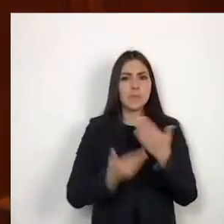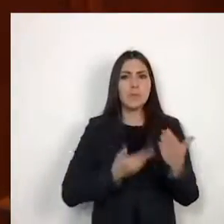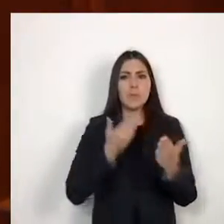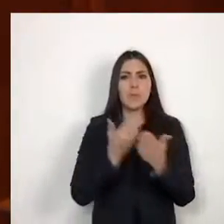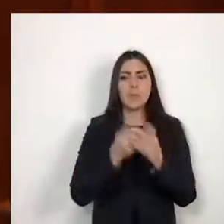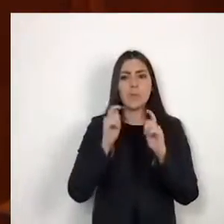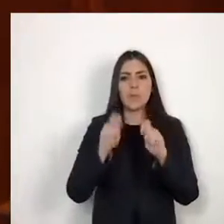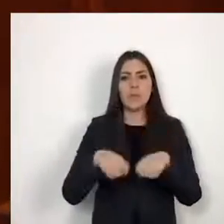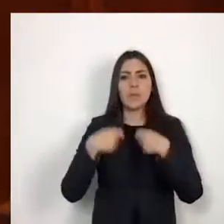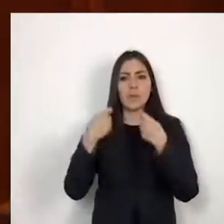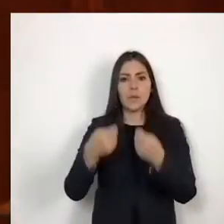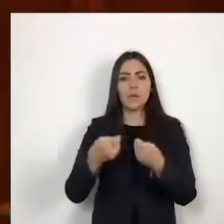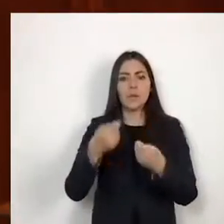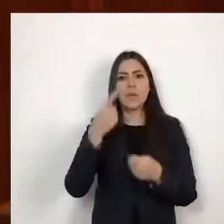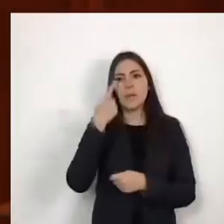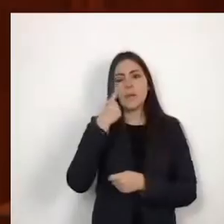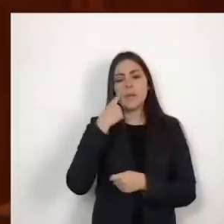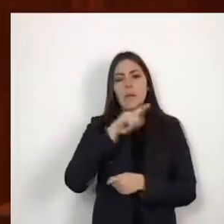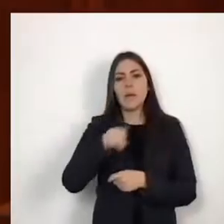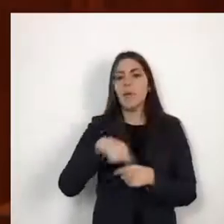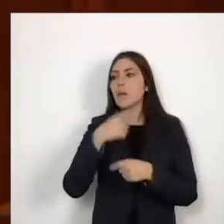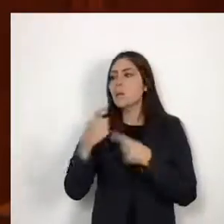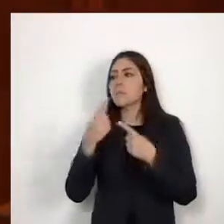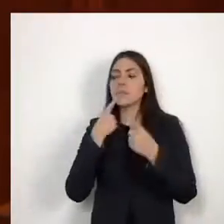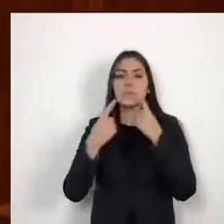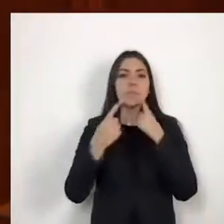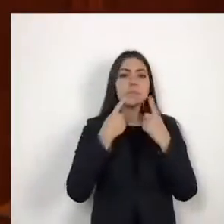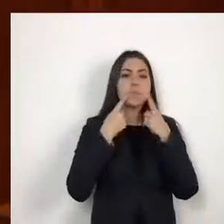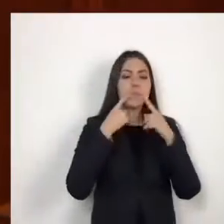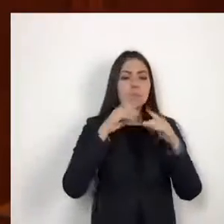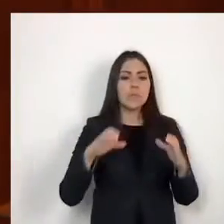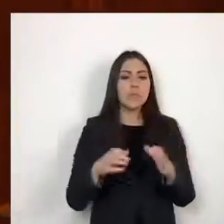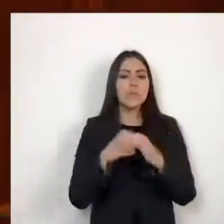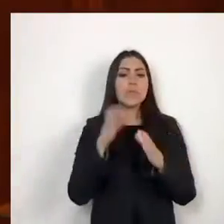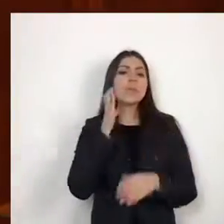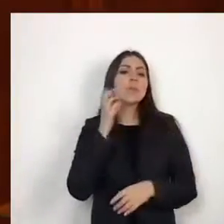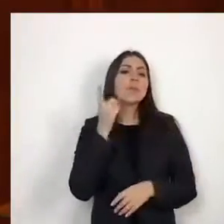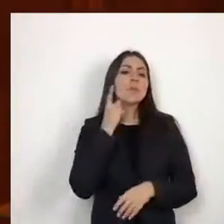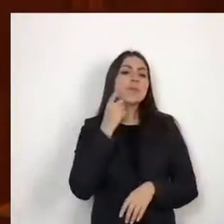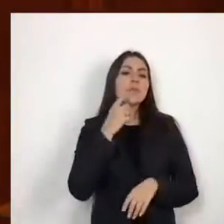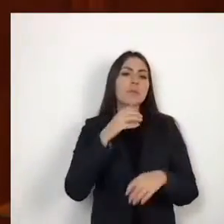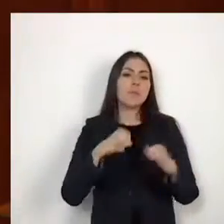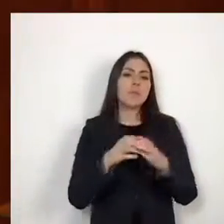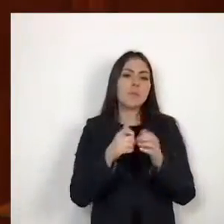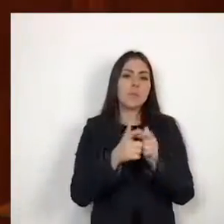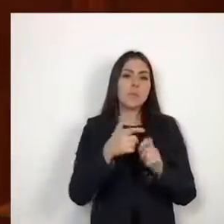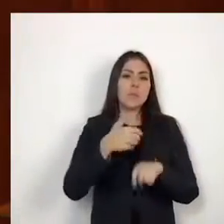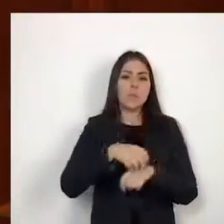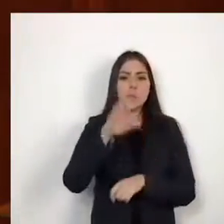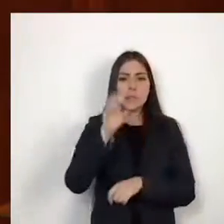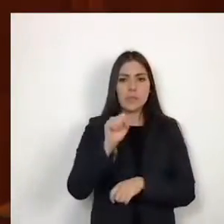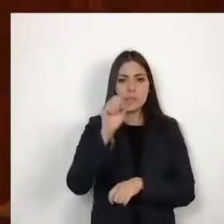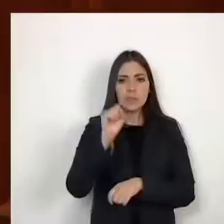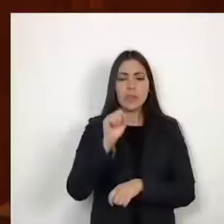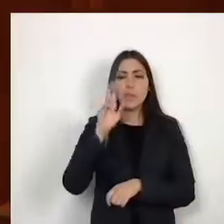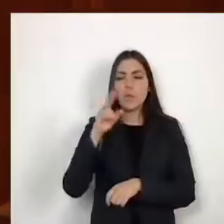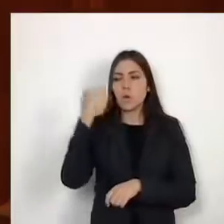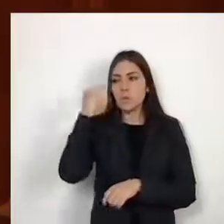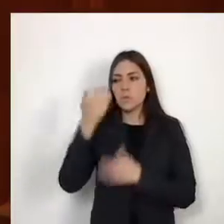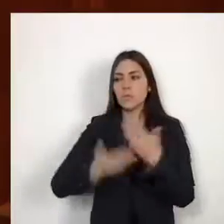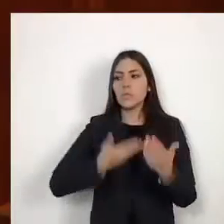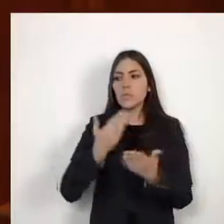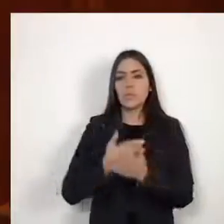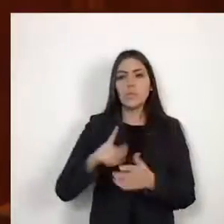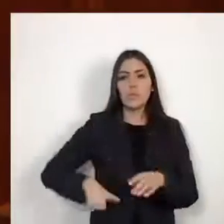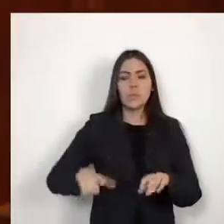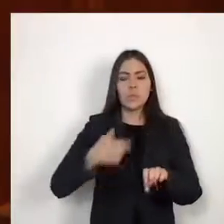a la deliberación de la sexagésima legislatura por el titular del Ejecutivo Estatal, en uso de las facultades que le confieren los